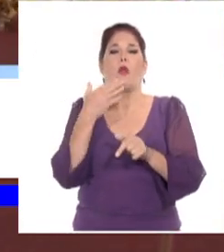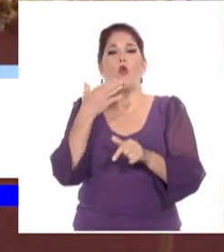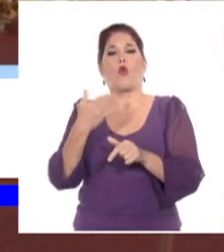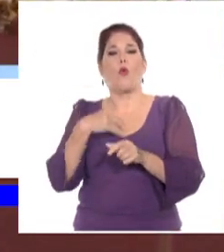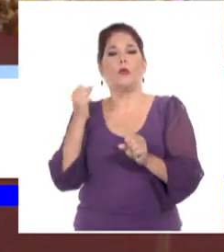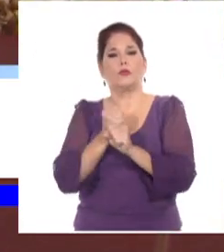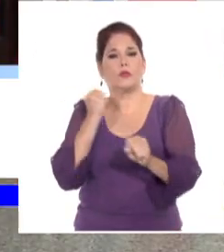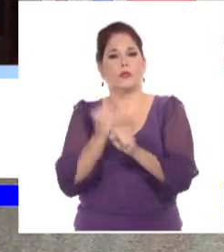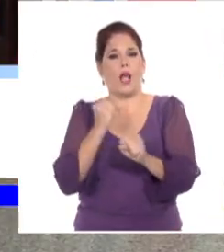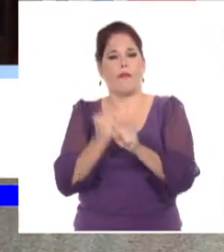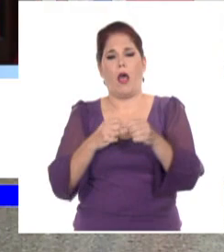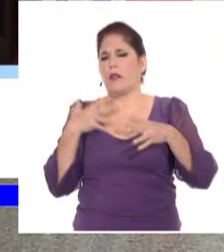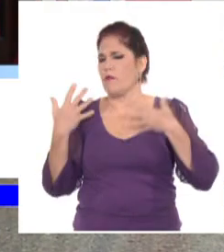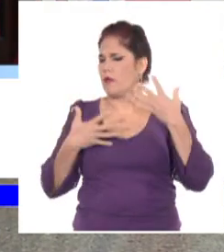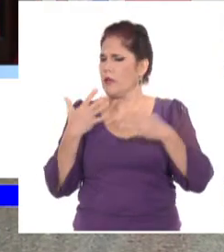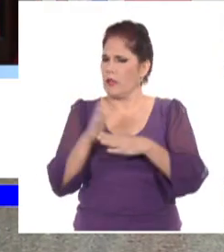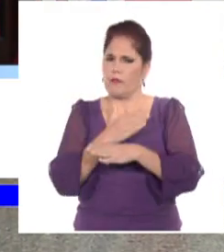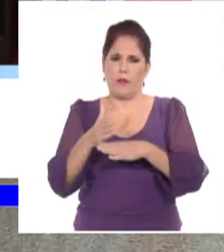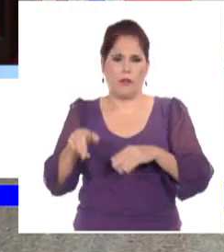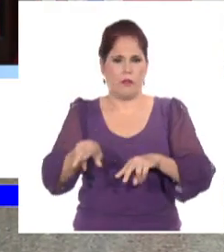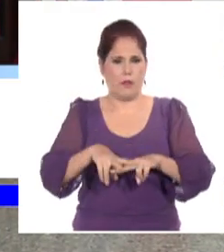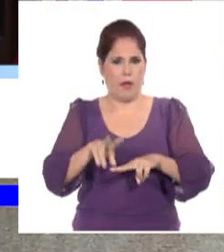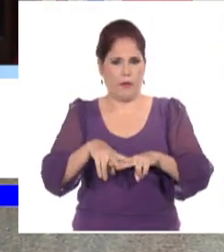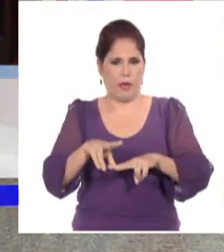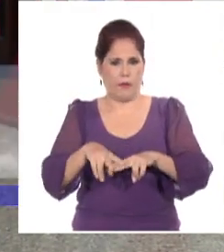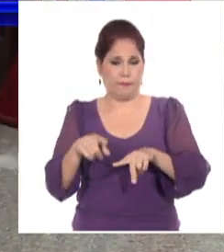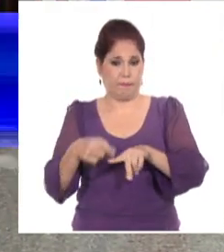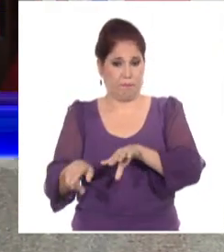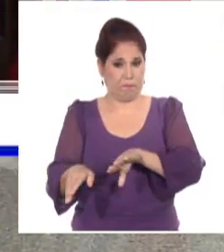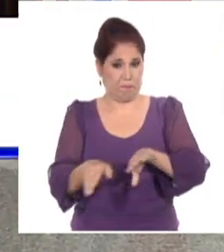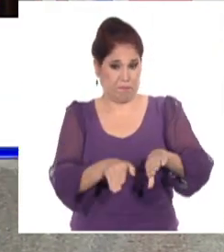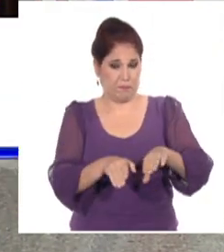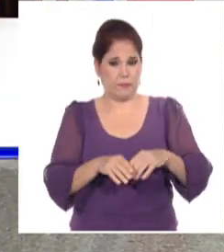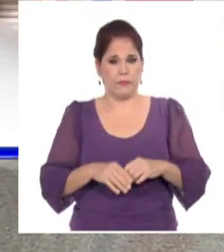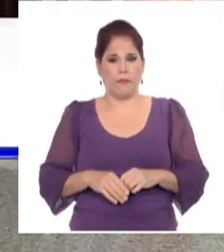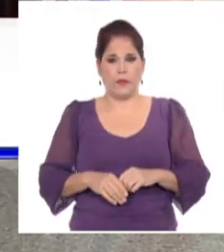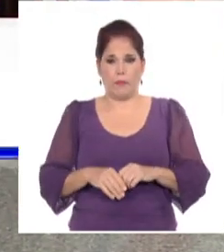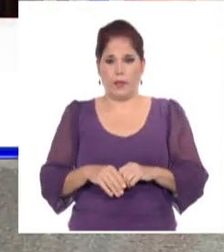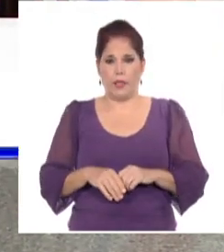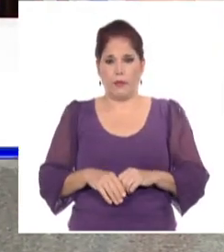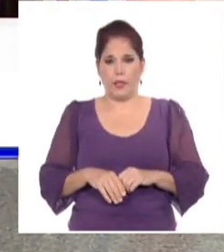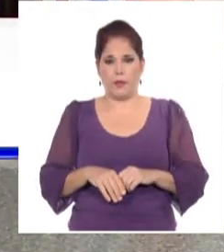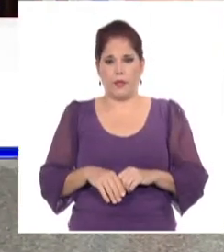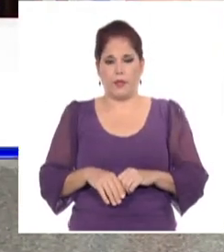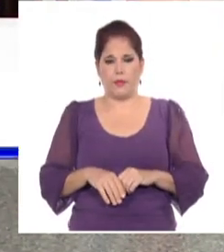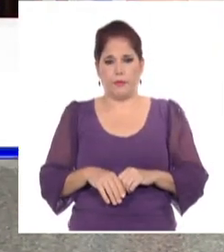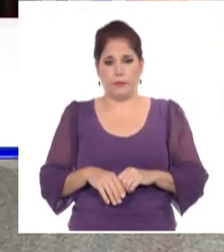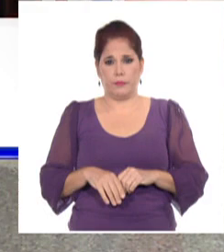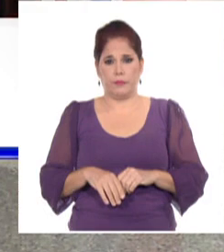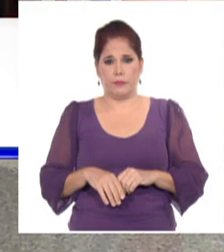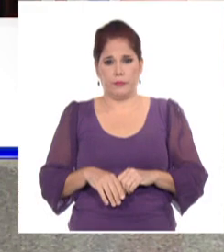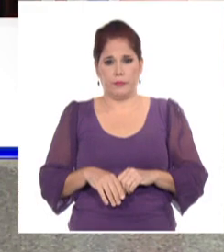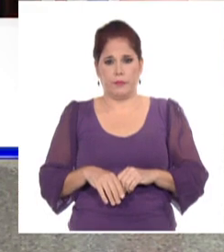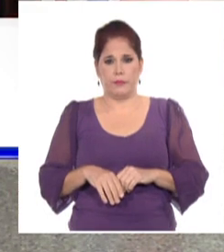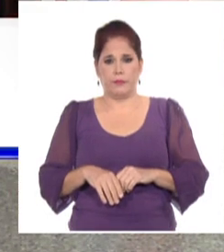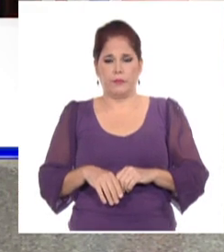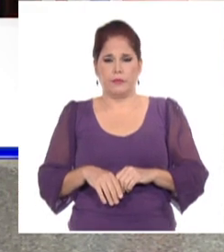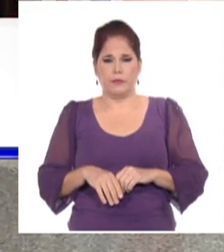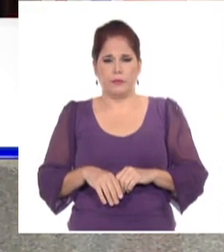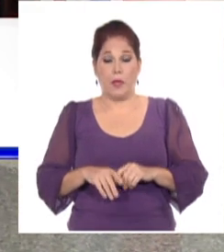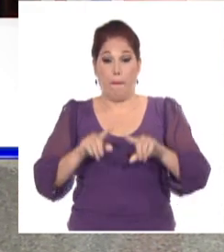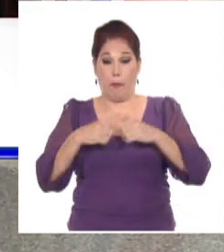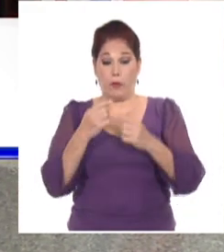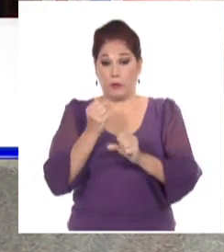programa de actividades en la Habana. Porque los